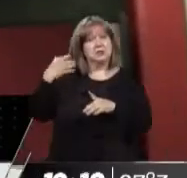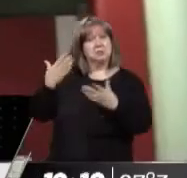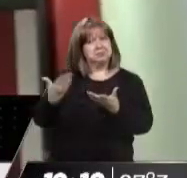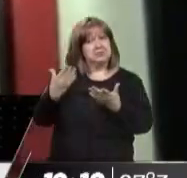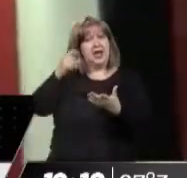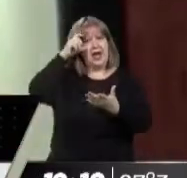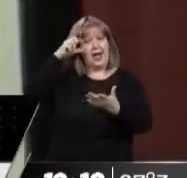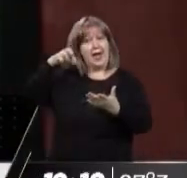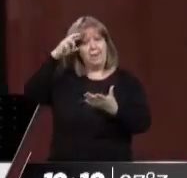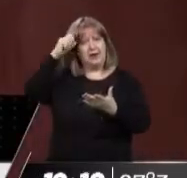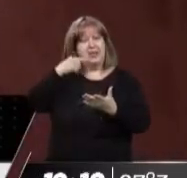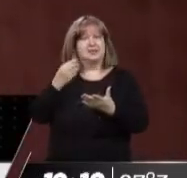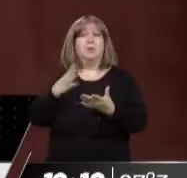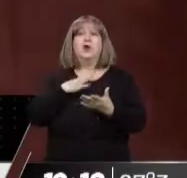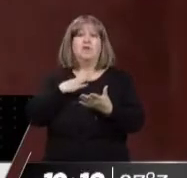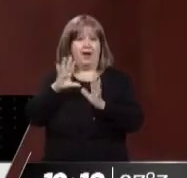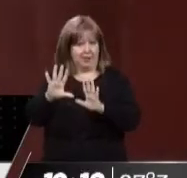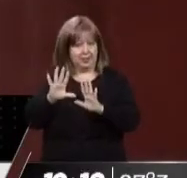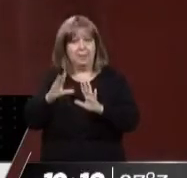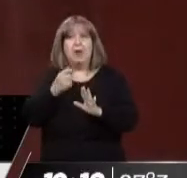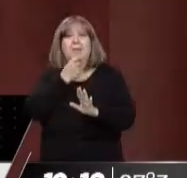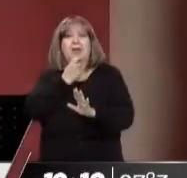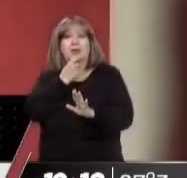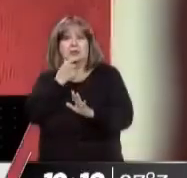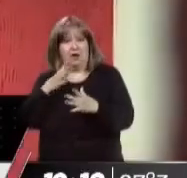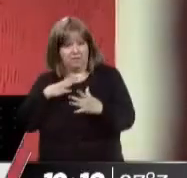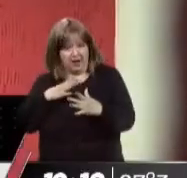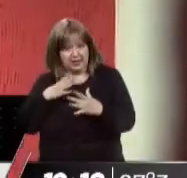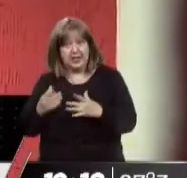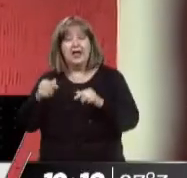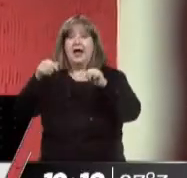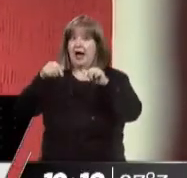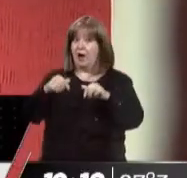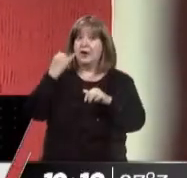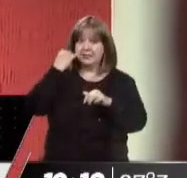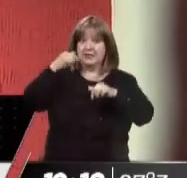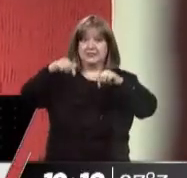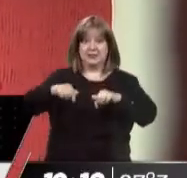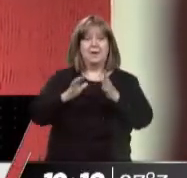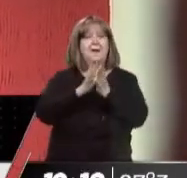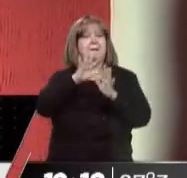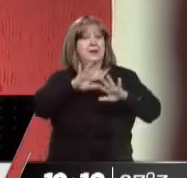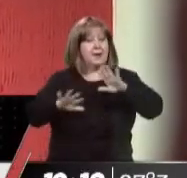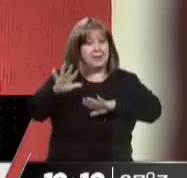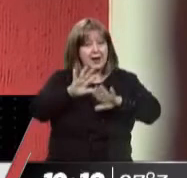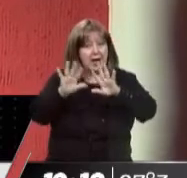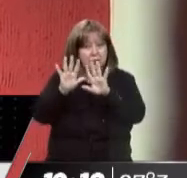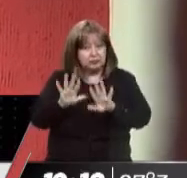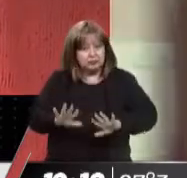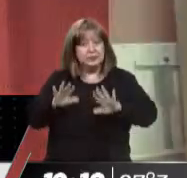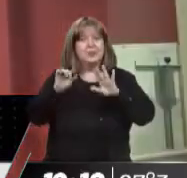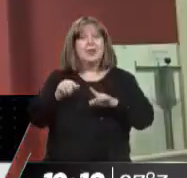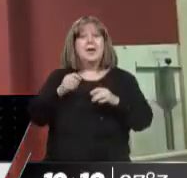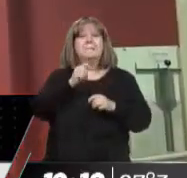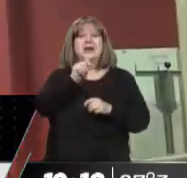nos decía todavía no tenemos listo todo para implementarla en Mendoza. Bueno, empiezan a llegar las novedades. Desde el mes de octubre se